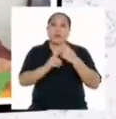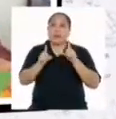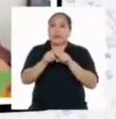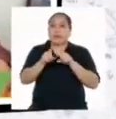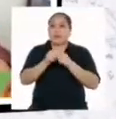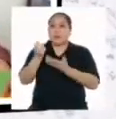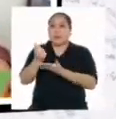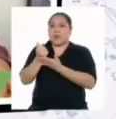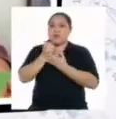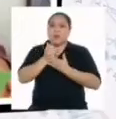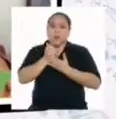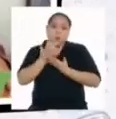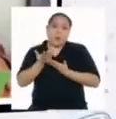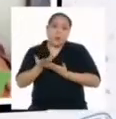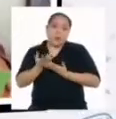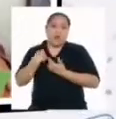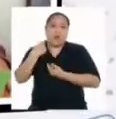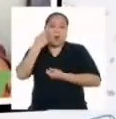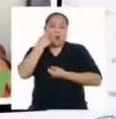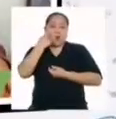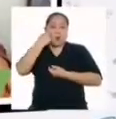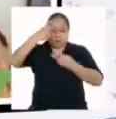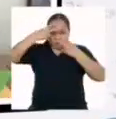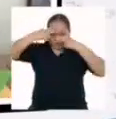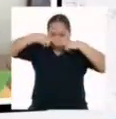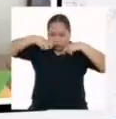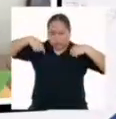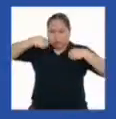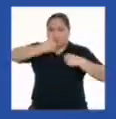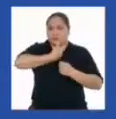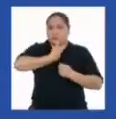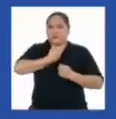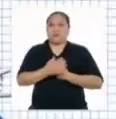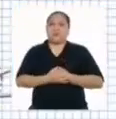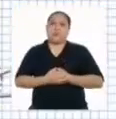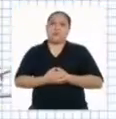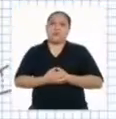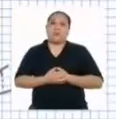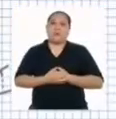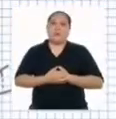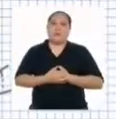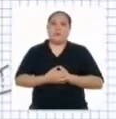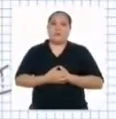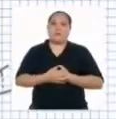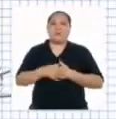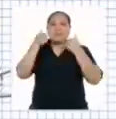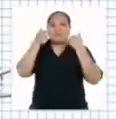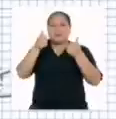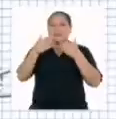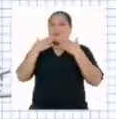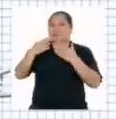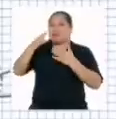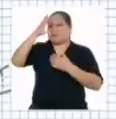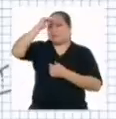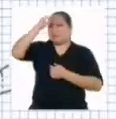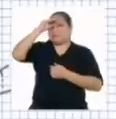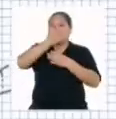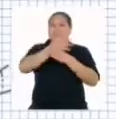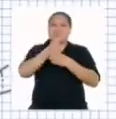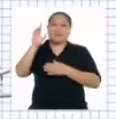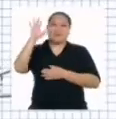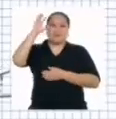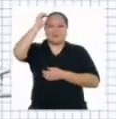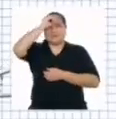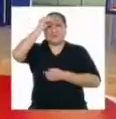Además de que nos ayuda a conocernos a sí mismos. Lo máximo. Gracias chicos por